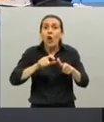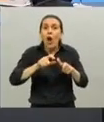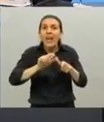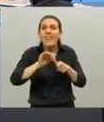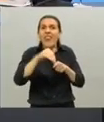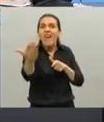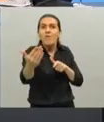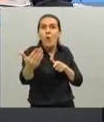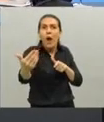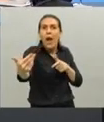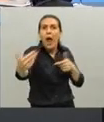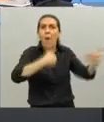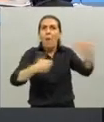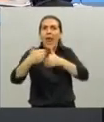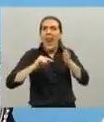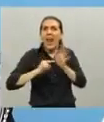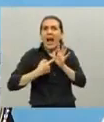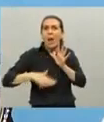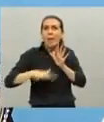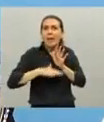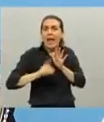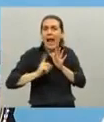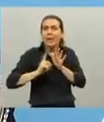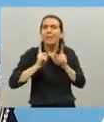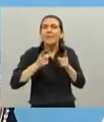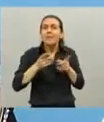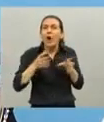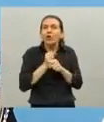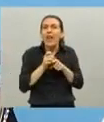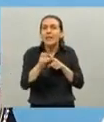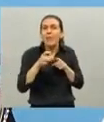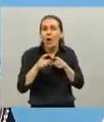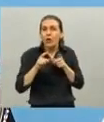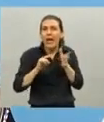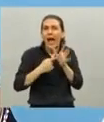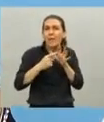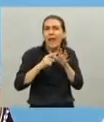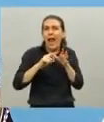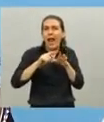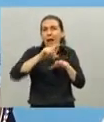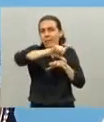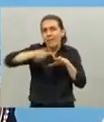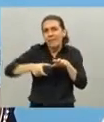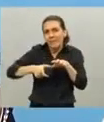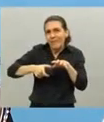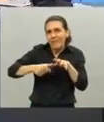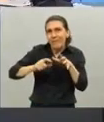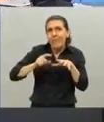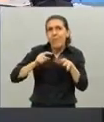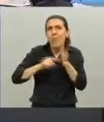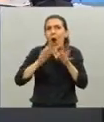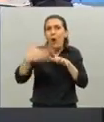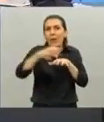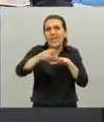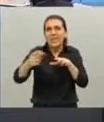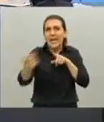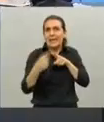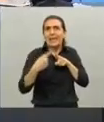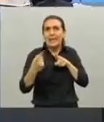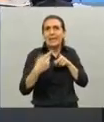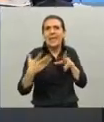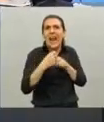Aires. Eso que llamamos el transporte interjurisdiccional, en este caso puntualmente entre el Gran Buenos Aires y la ciudad de Buenos Aires.